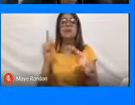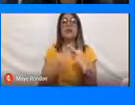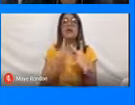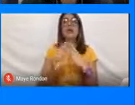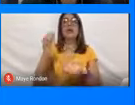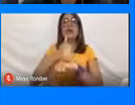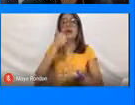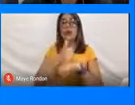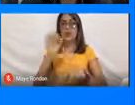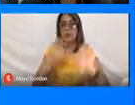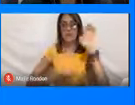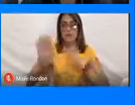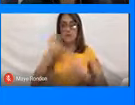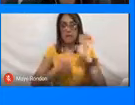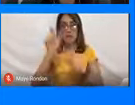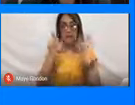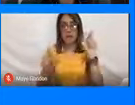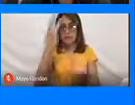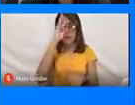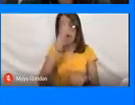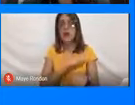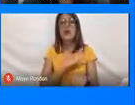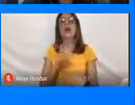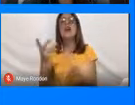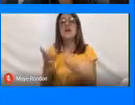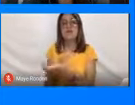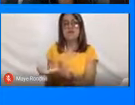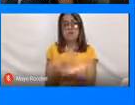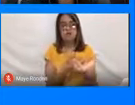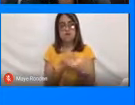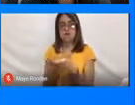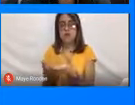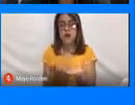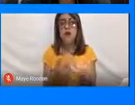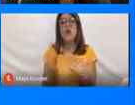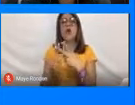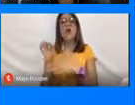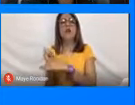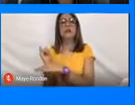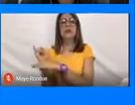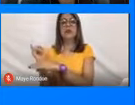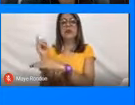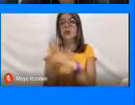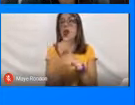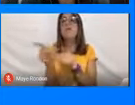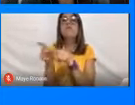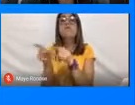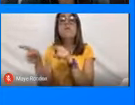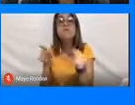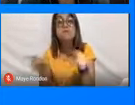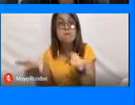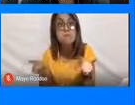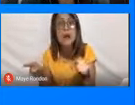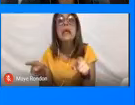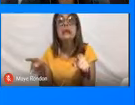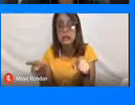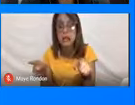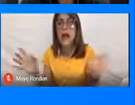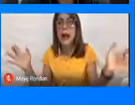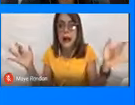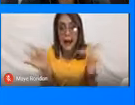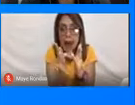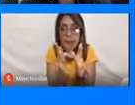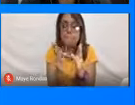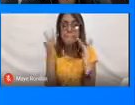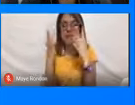Civil, delegado de bomberos, y las demás instituciones que consideren que tienen incidencia dentro